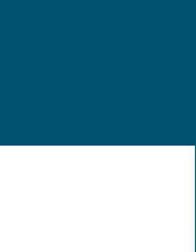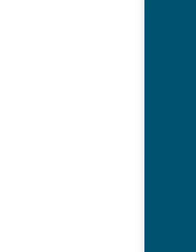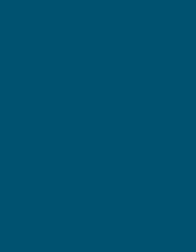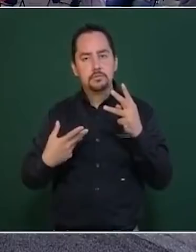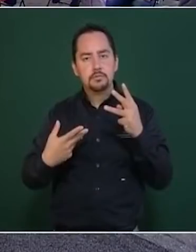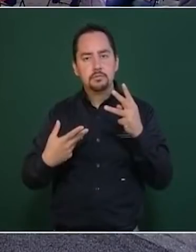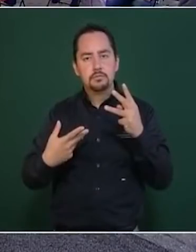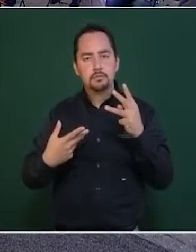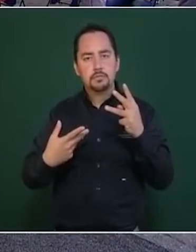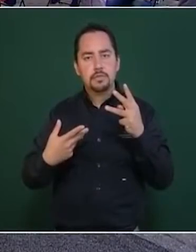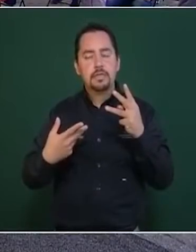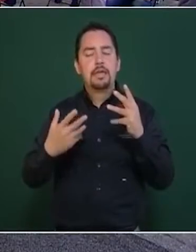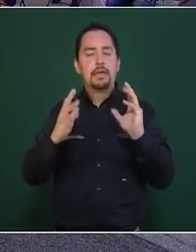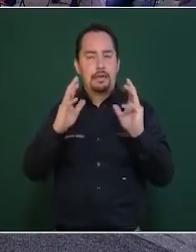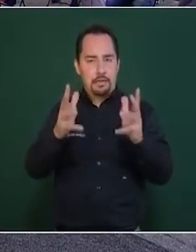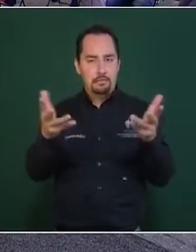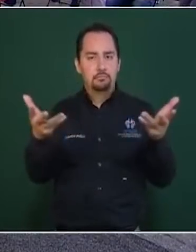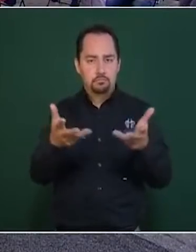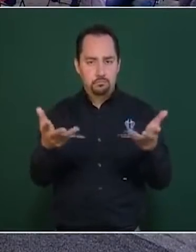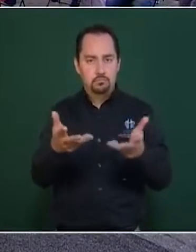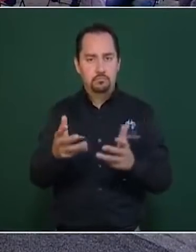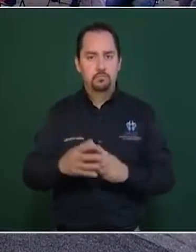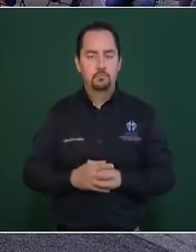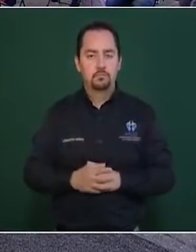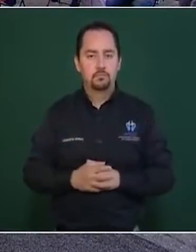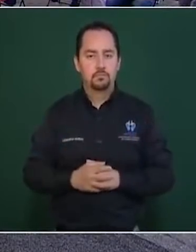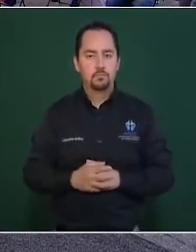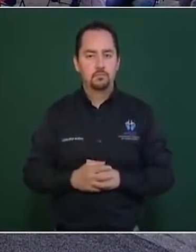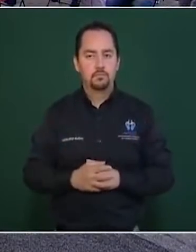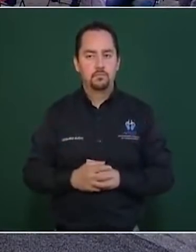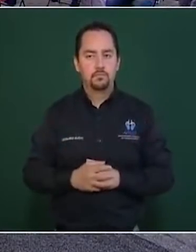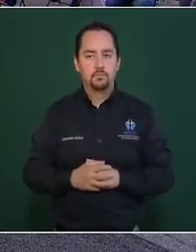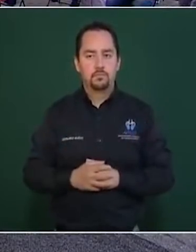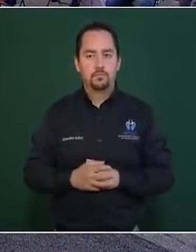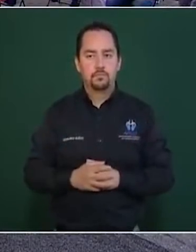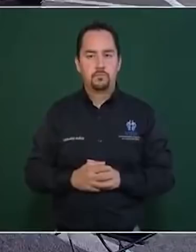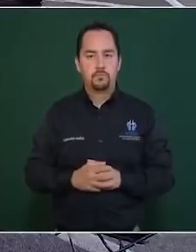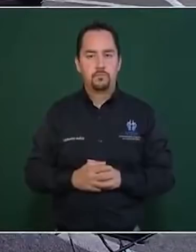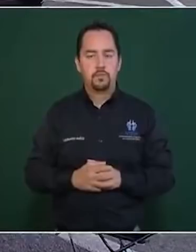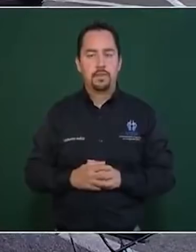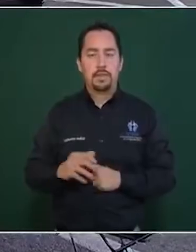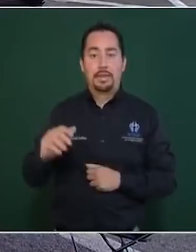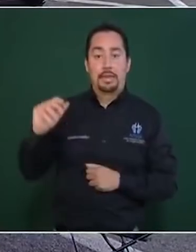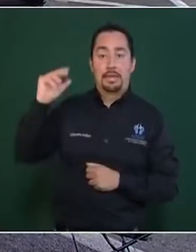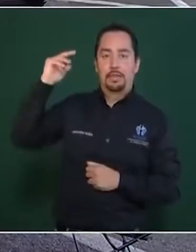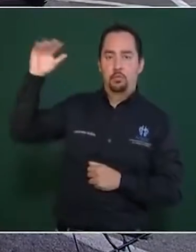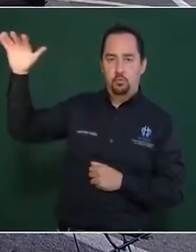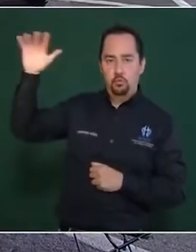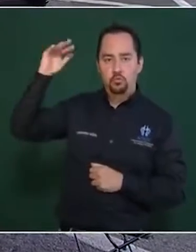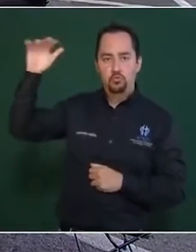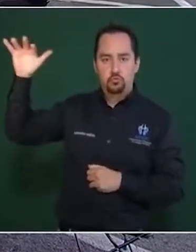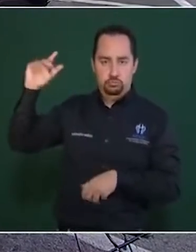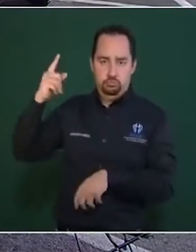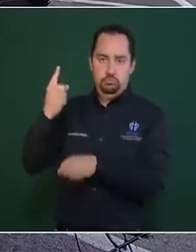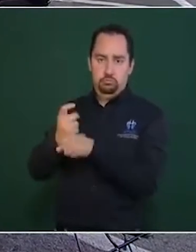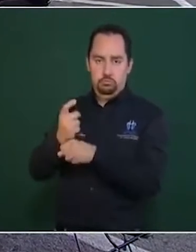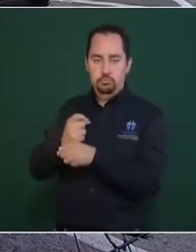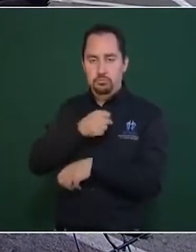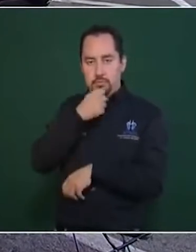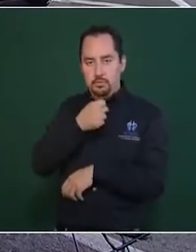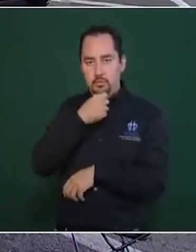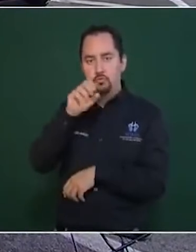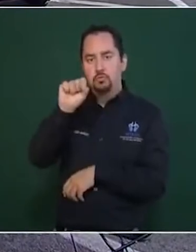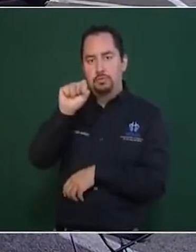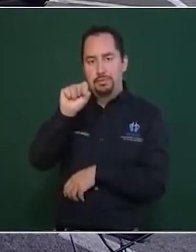Ya lo estamos haciendo, empezamos con adultos mayores de